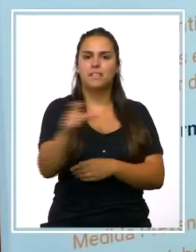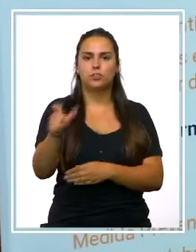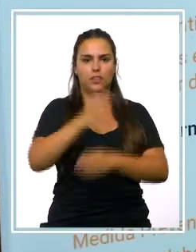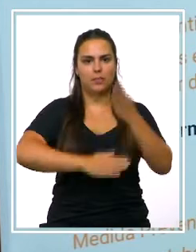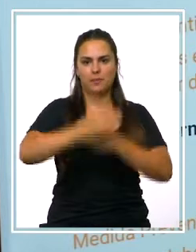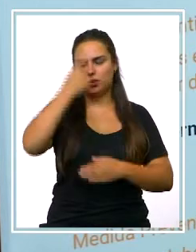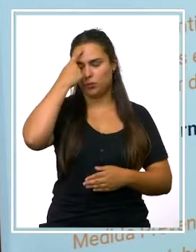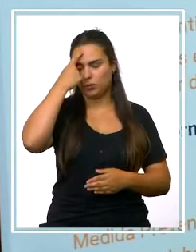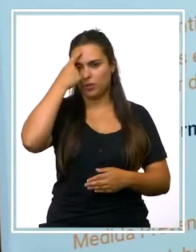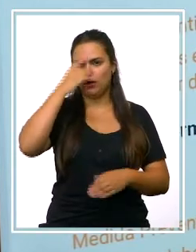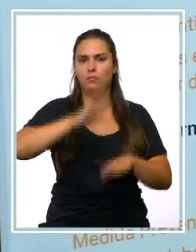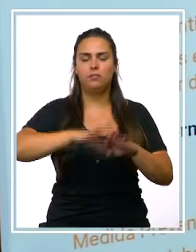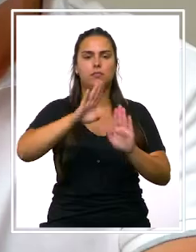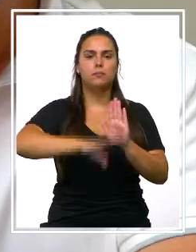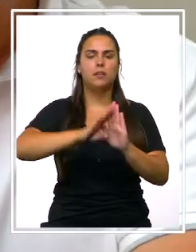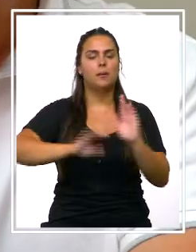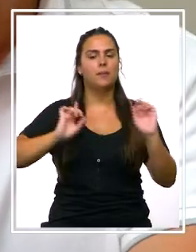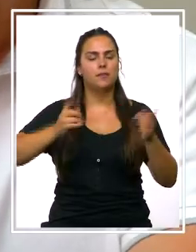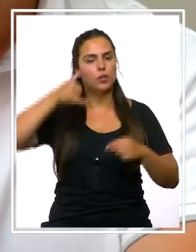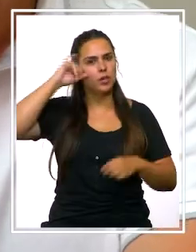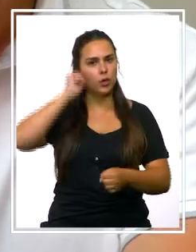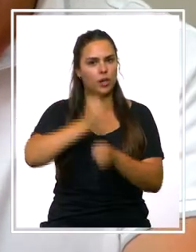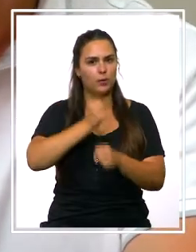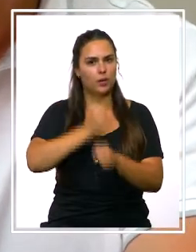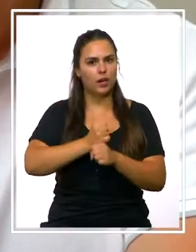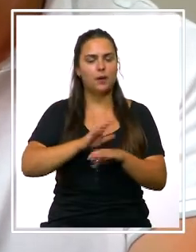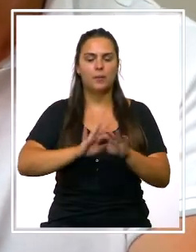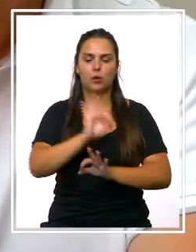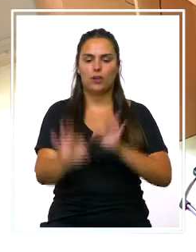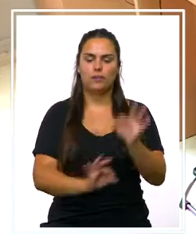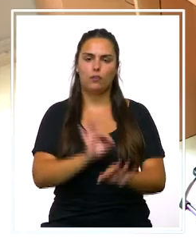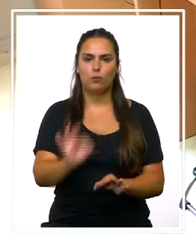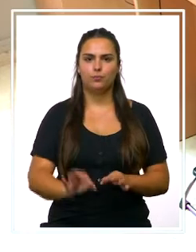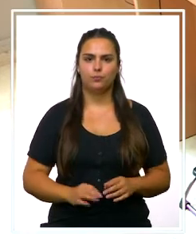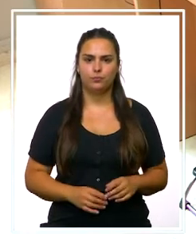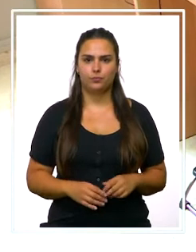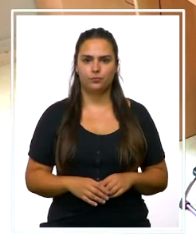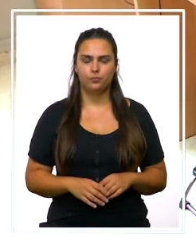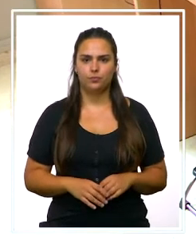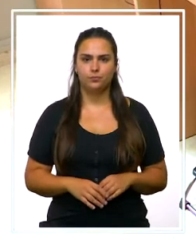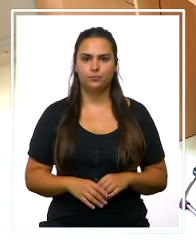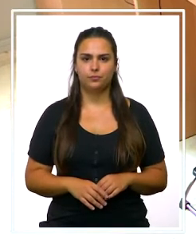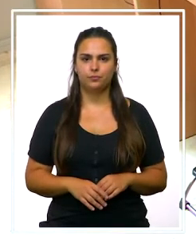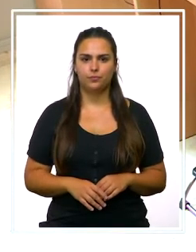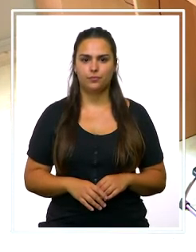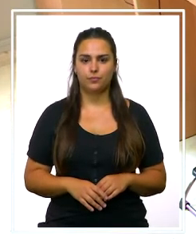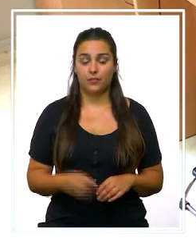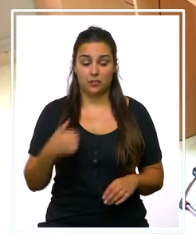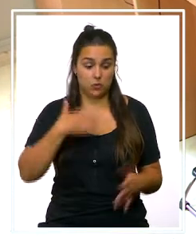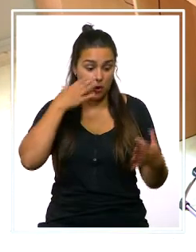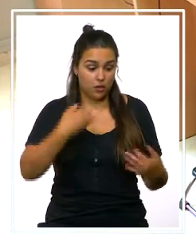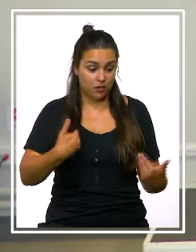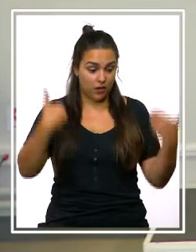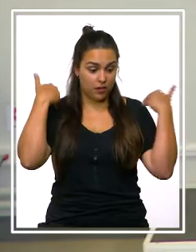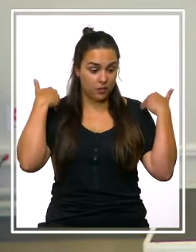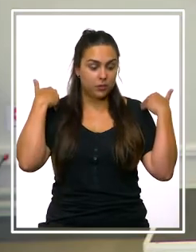discapacidad intelectual dentro de los planes de prevención de riesgos laborales de la organización. A me parece